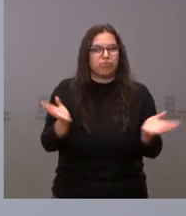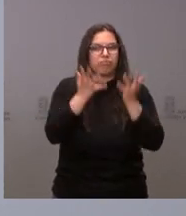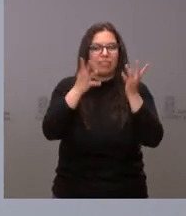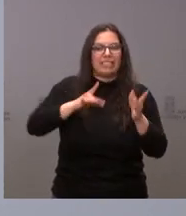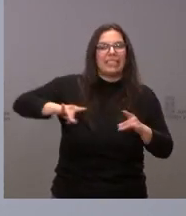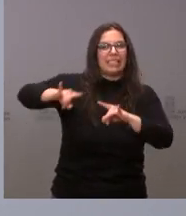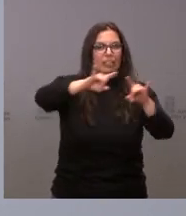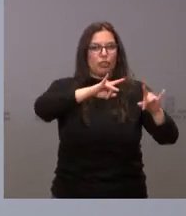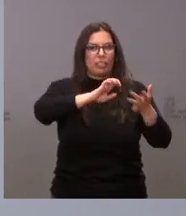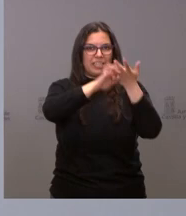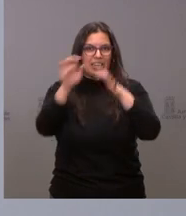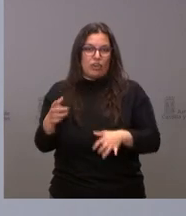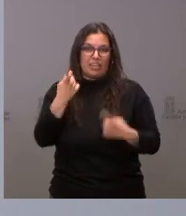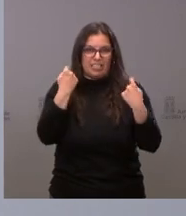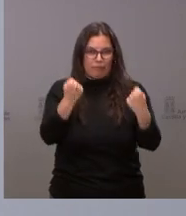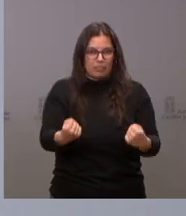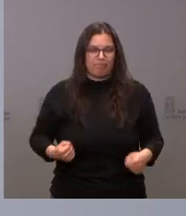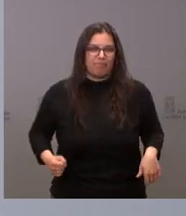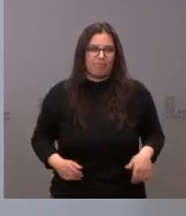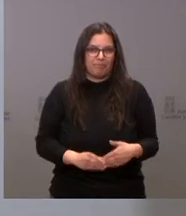los territorios de Castilla y León que más lo necesitan